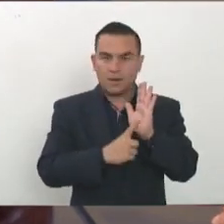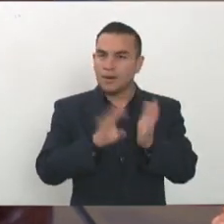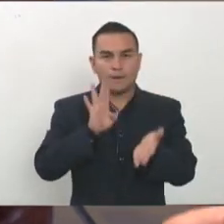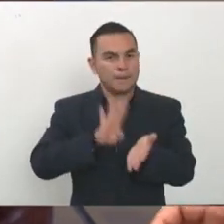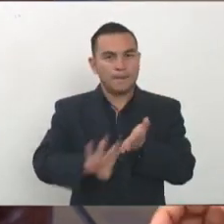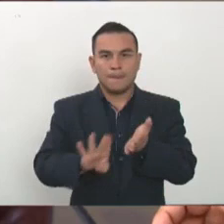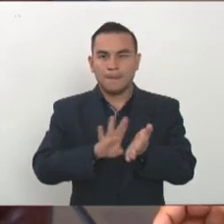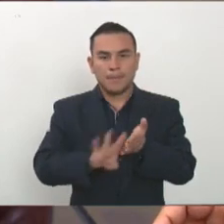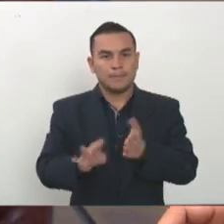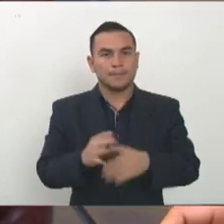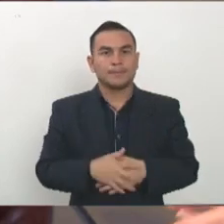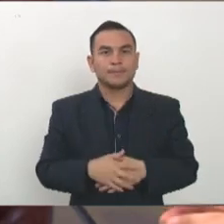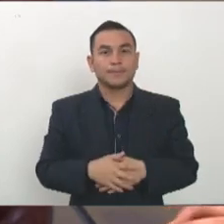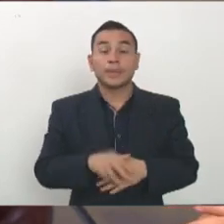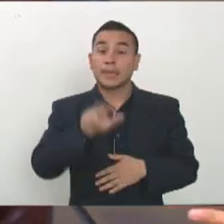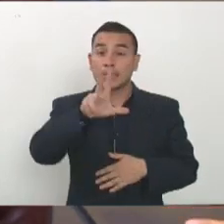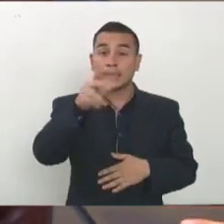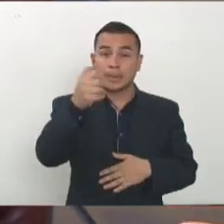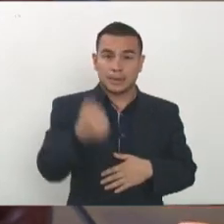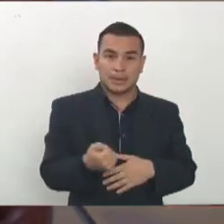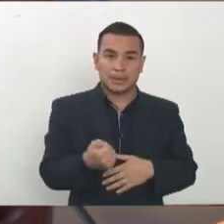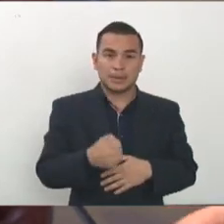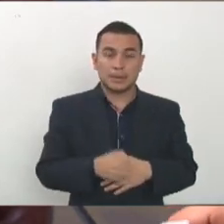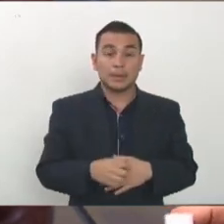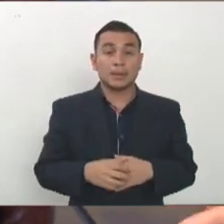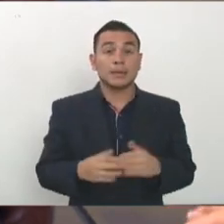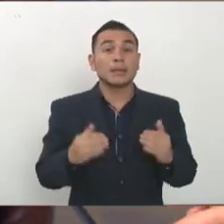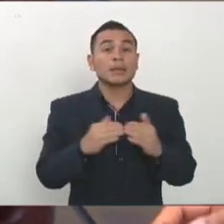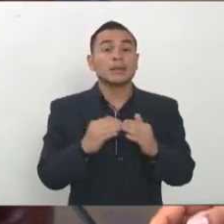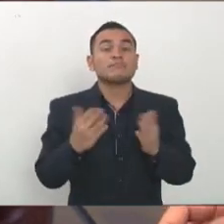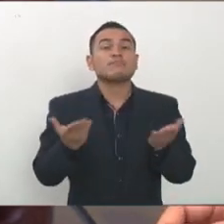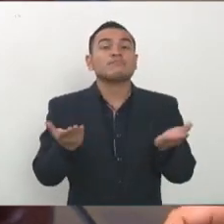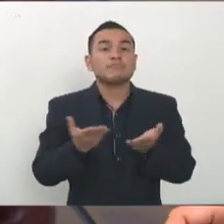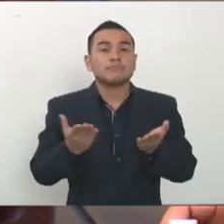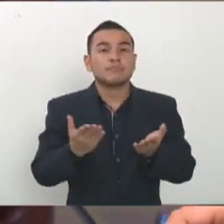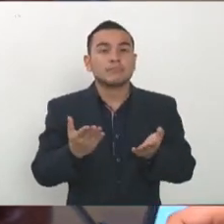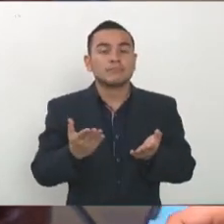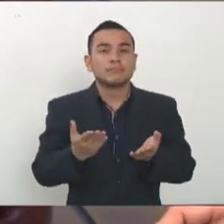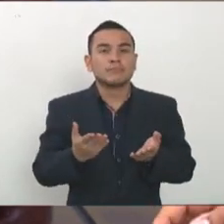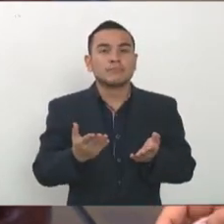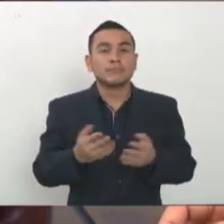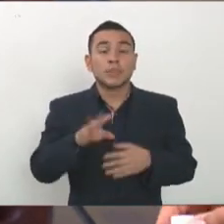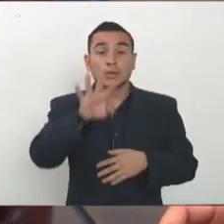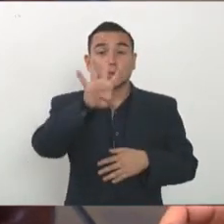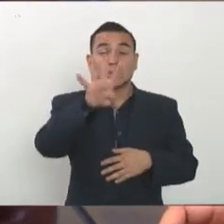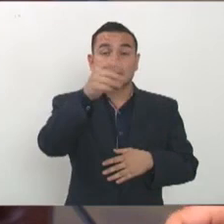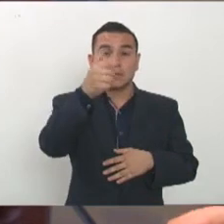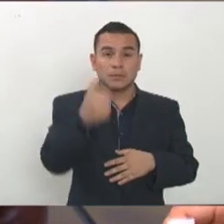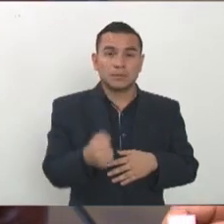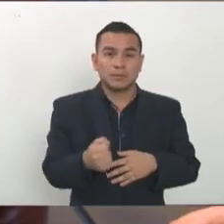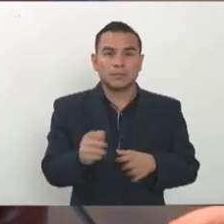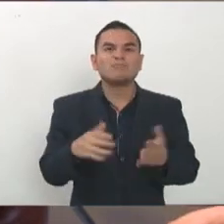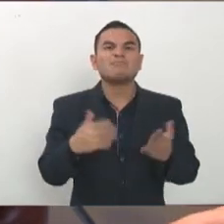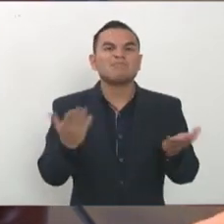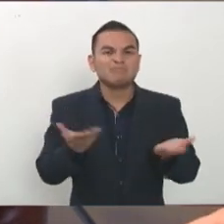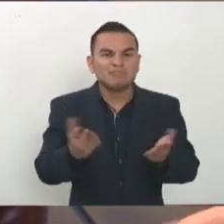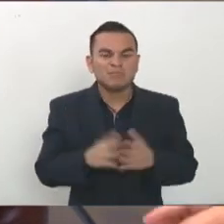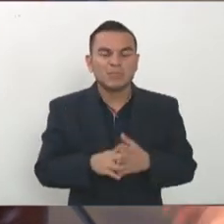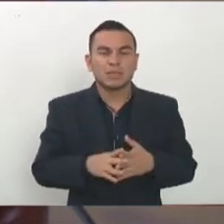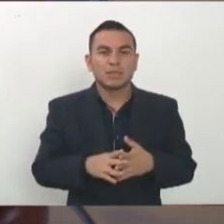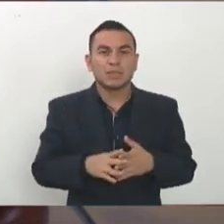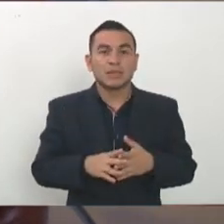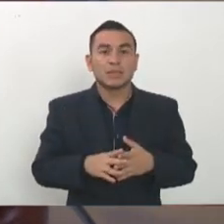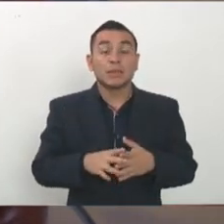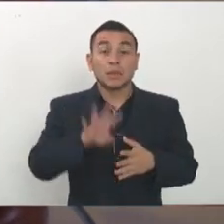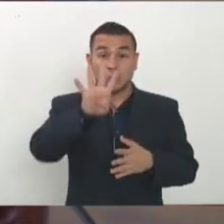alquileres durante tres meses y lo que se va a hacer para que eso no en el cuarto mes no caigan los cuatro pagos lo que